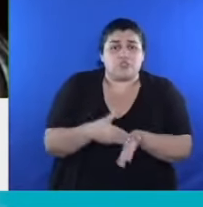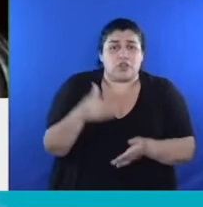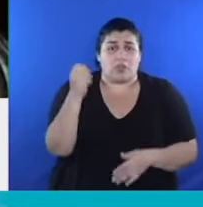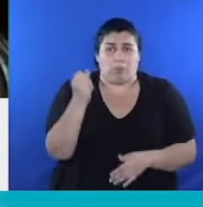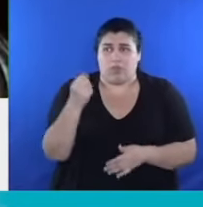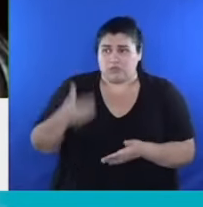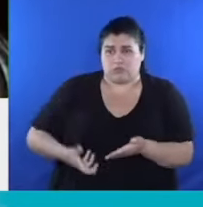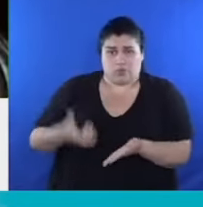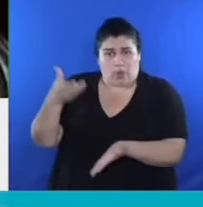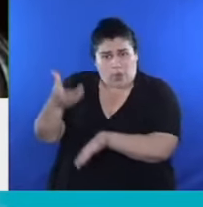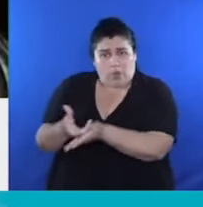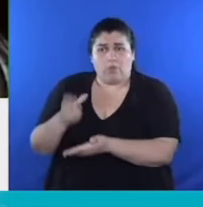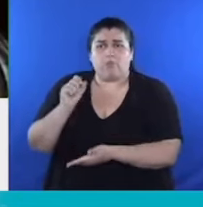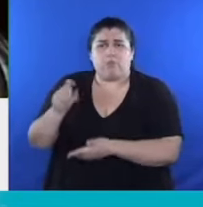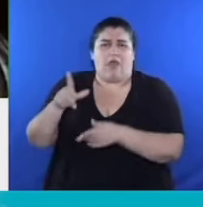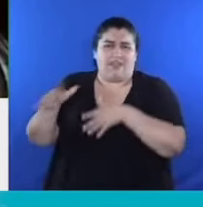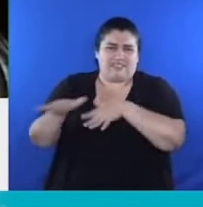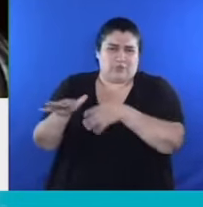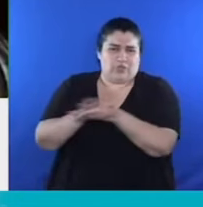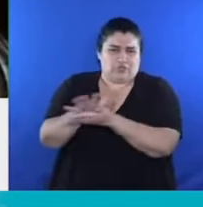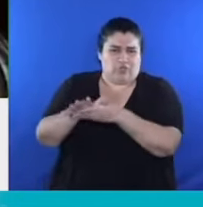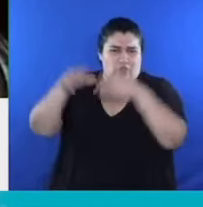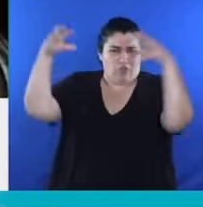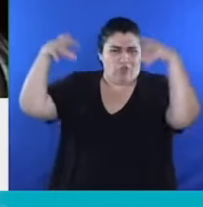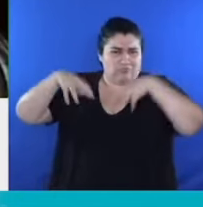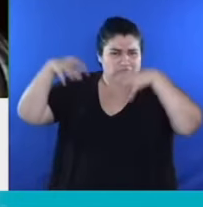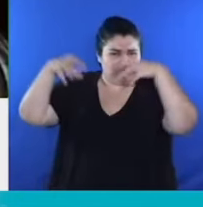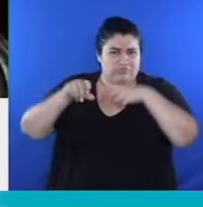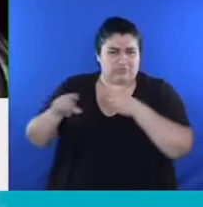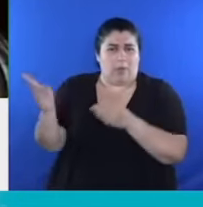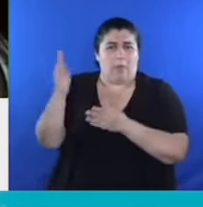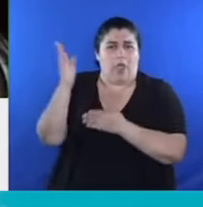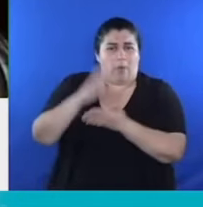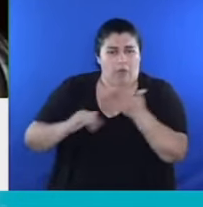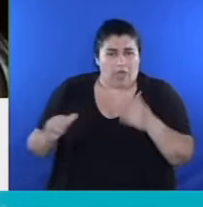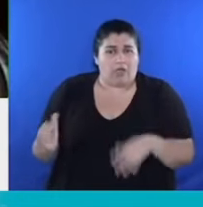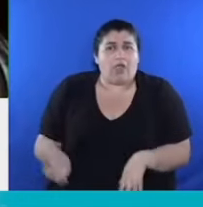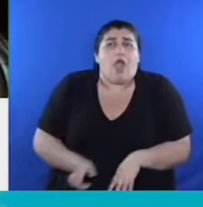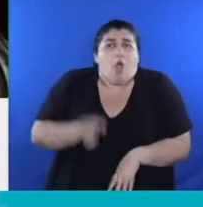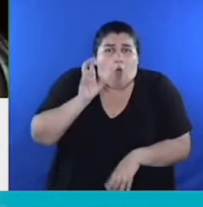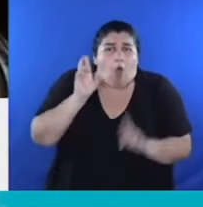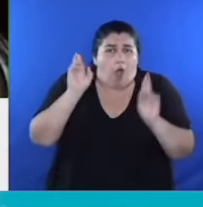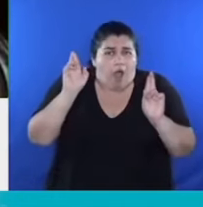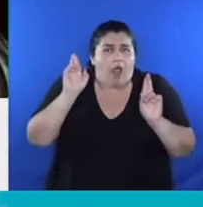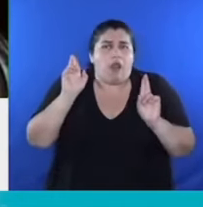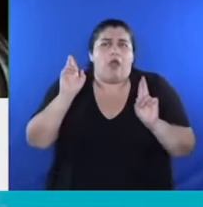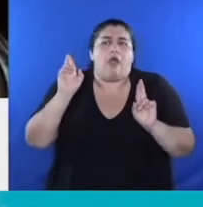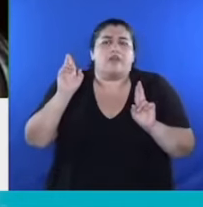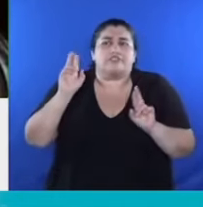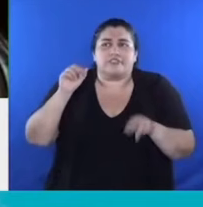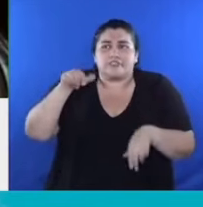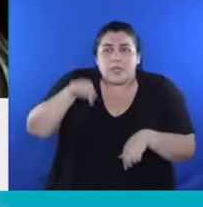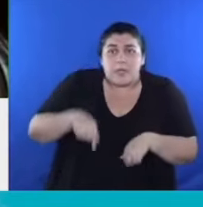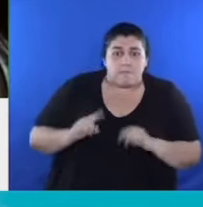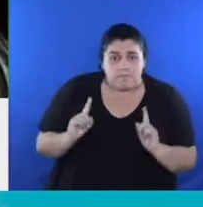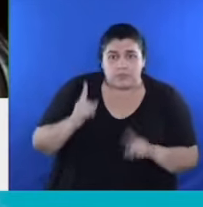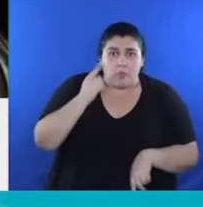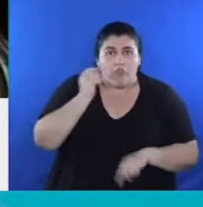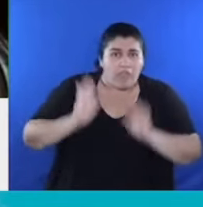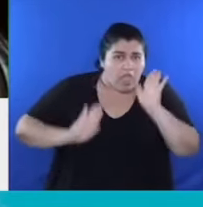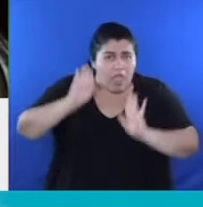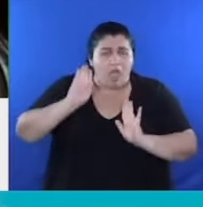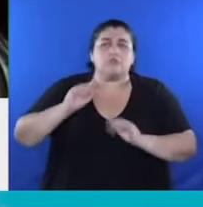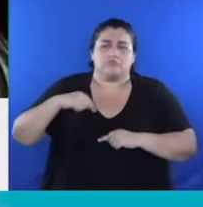para el temporal y esperamos que sea la primera de muchas partidas presupuestarias que vuelvan a los